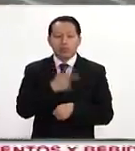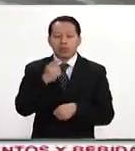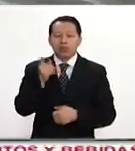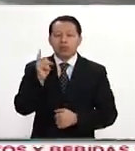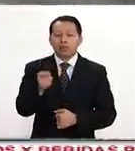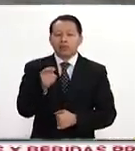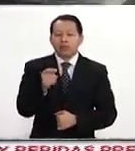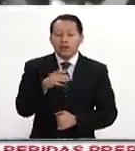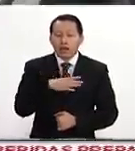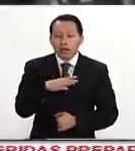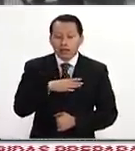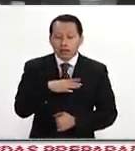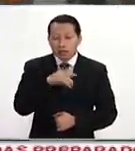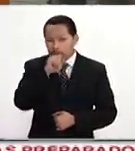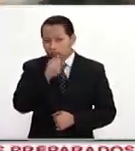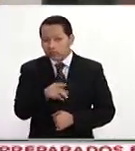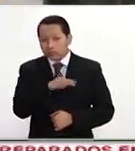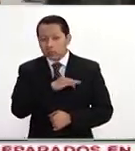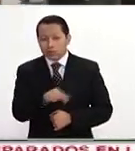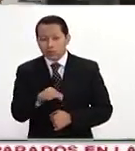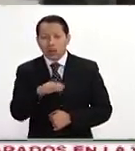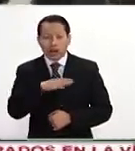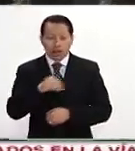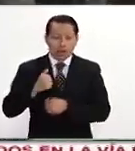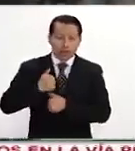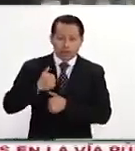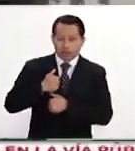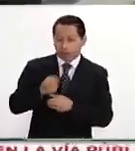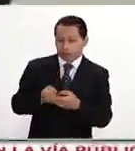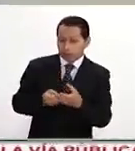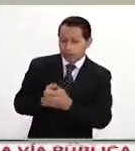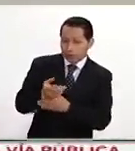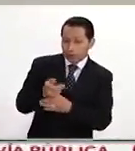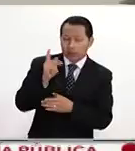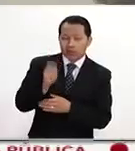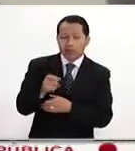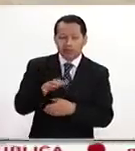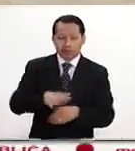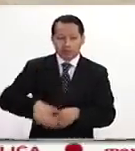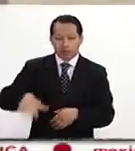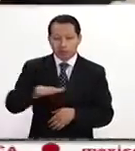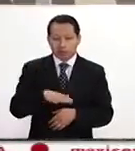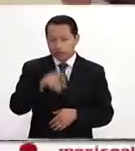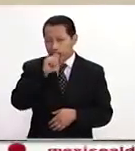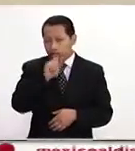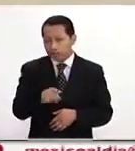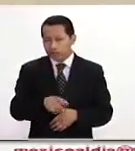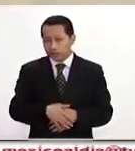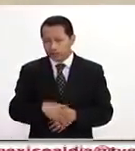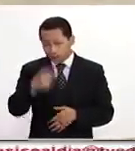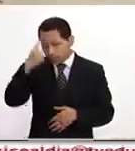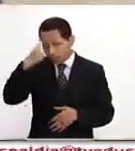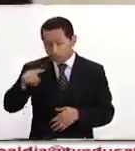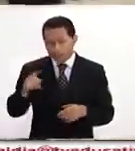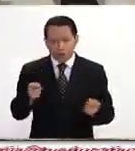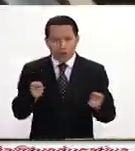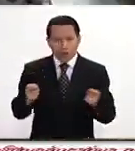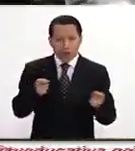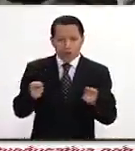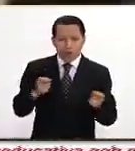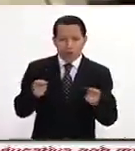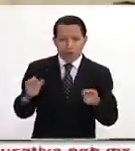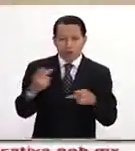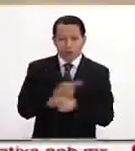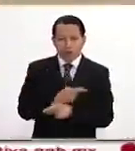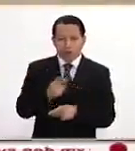hablando de que sacaron al ejército a la calle, específicamente en el estado Táchira, para controlar la situación